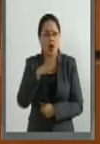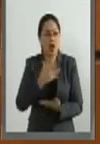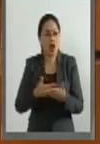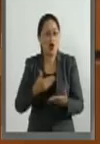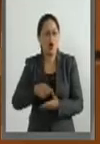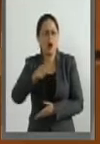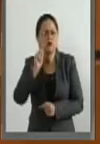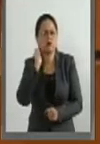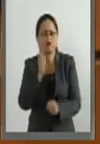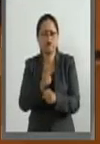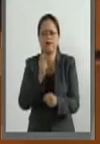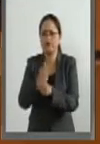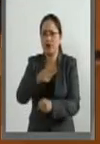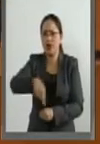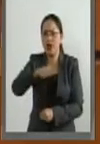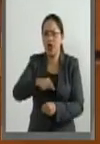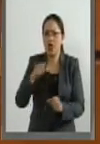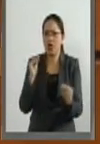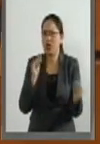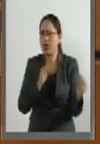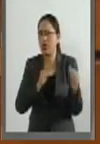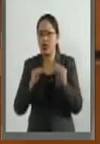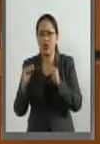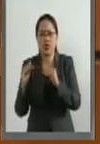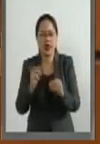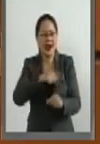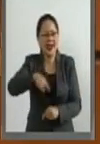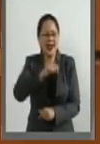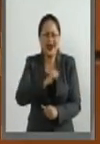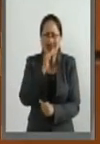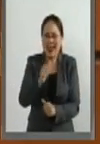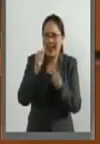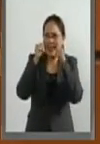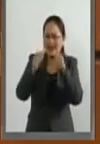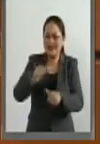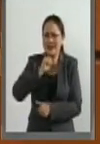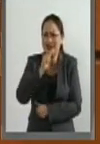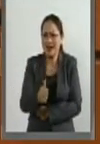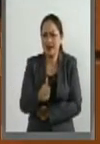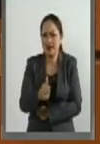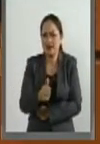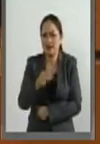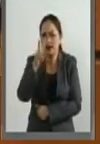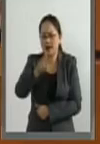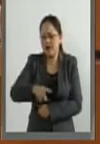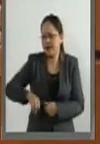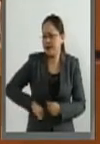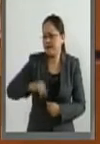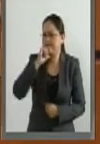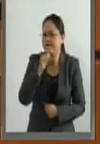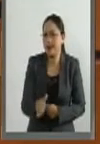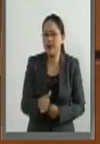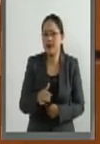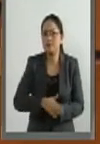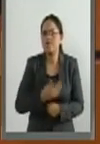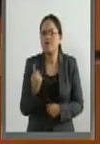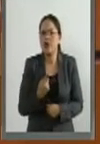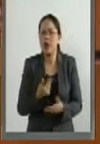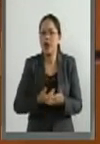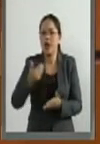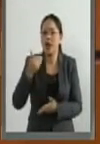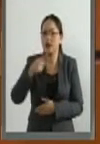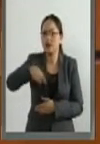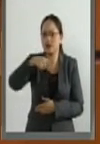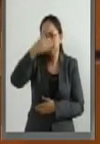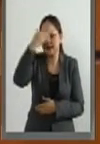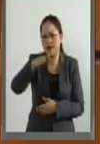además en este bullicio en el que nadie pone atención y no les interesa porque desde un principio